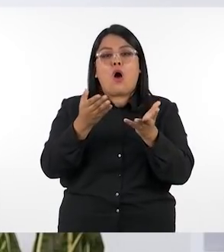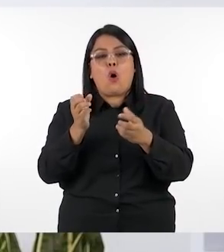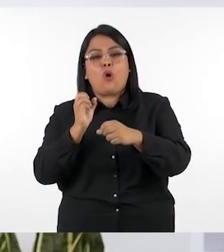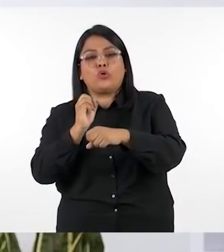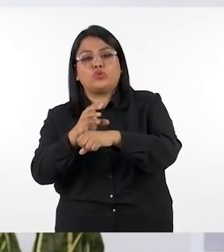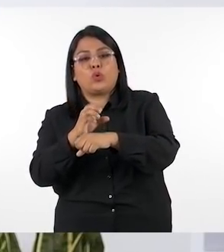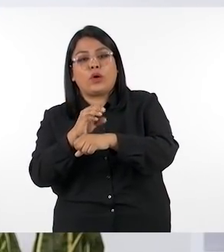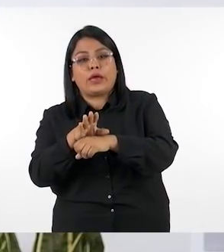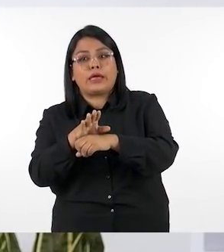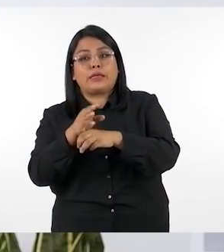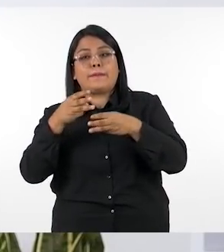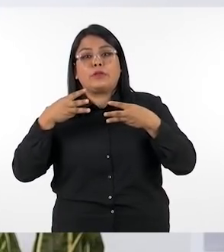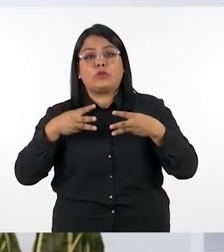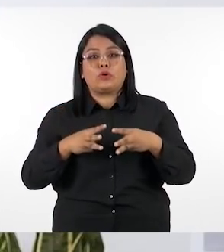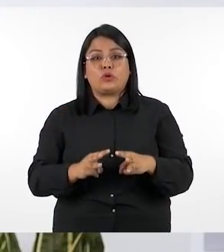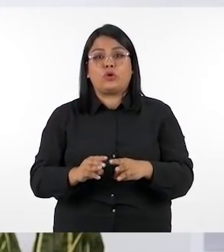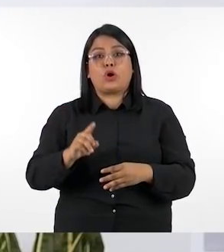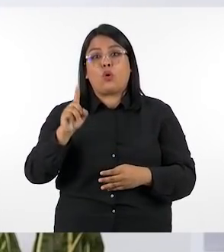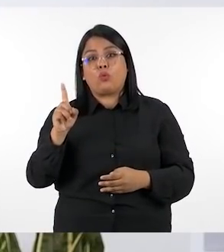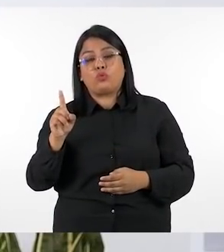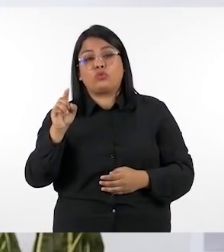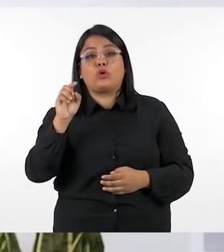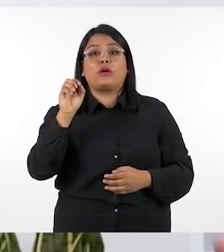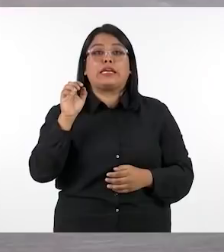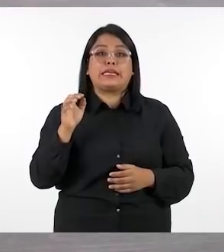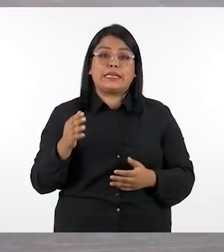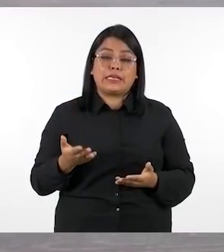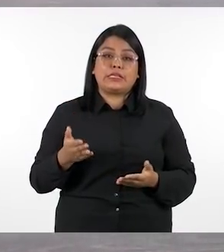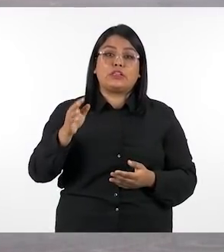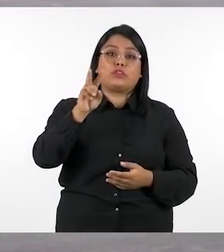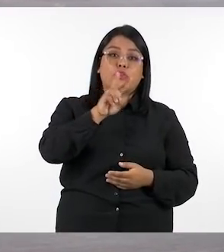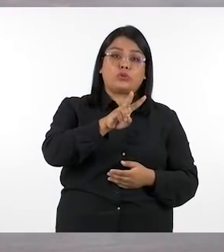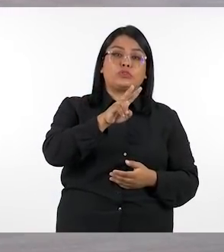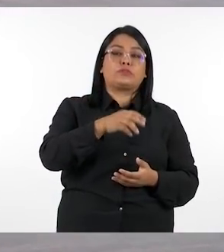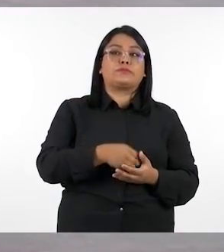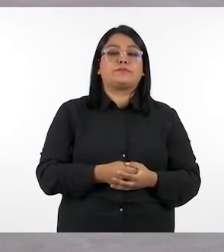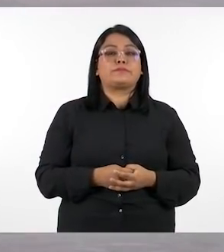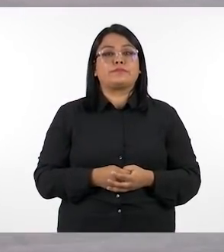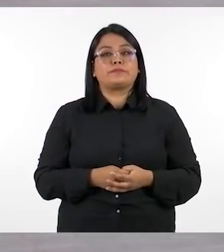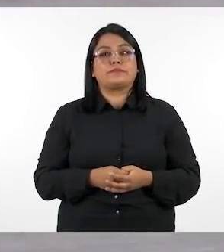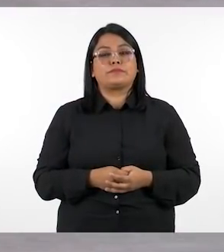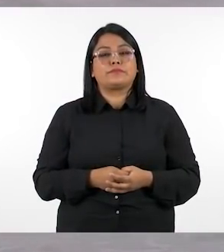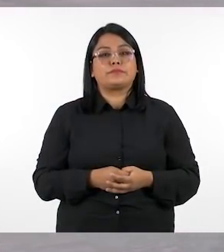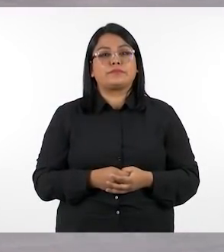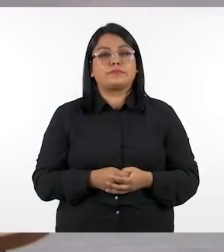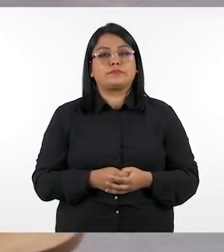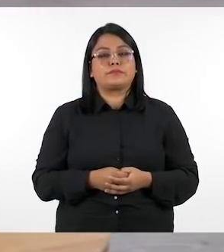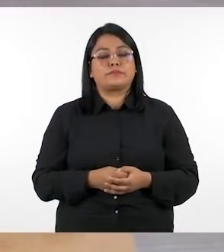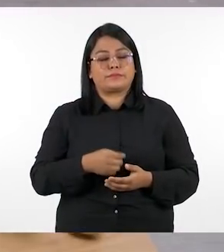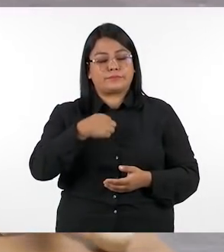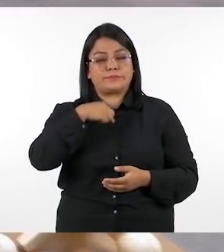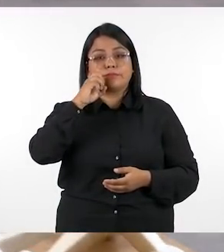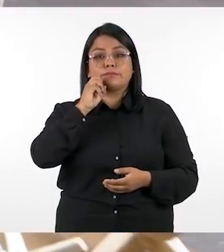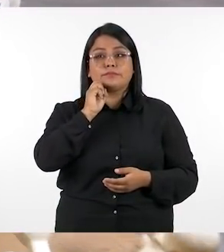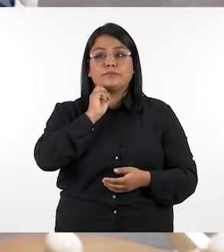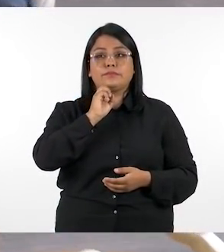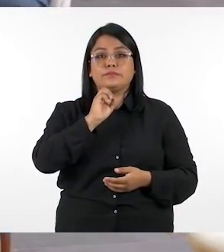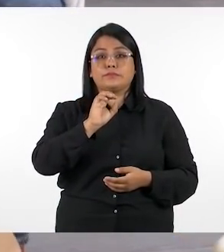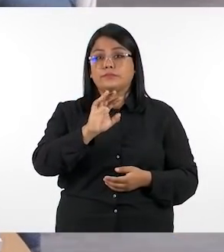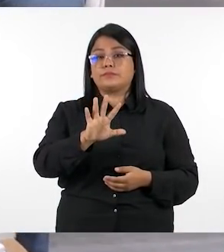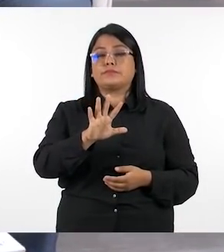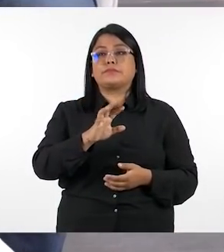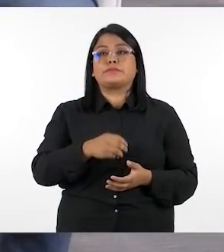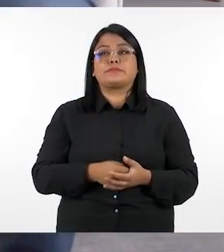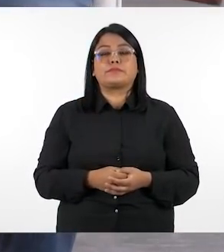metodológica tomo 1 y tomo 2 muy bien aljandra pero como que hemos hablado un poco general ahorita verdad déjame